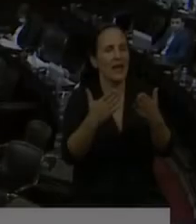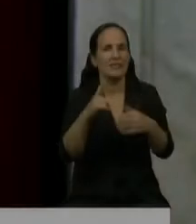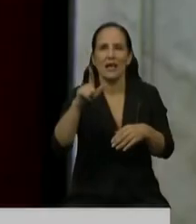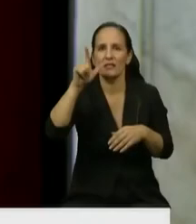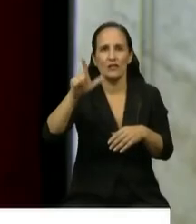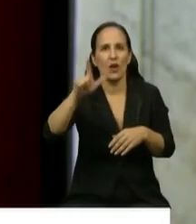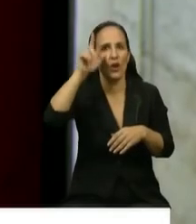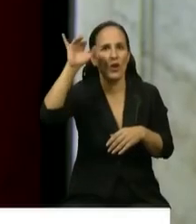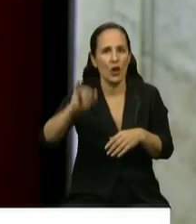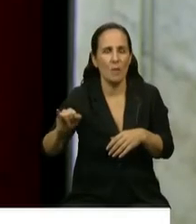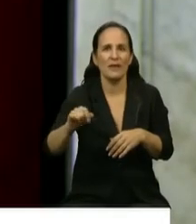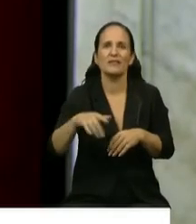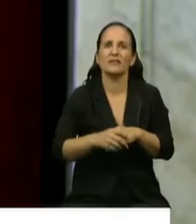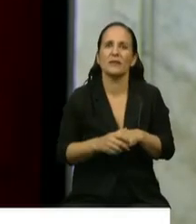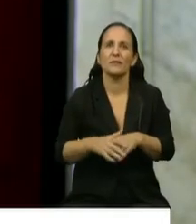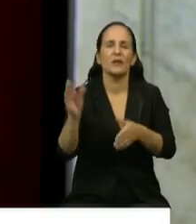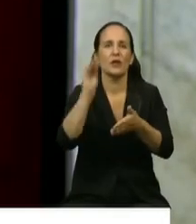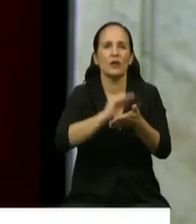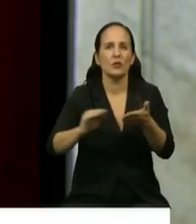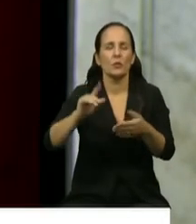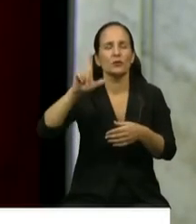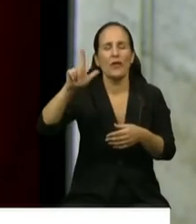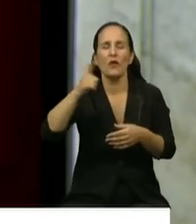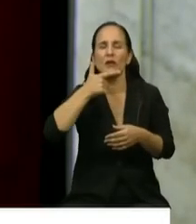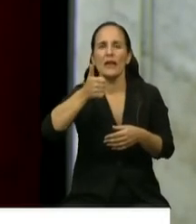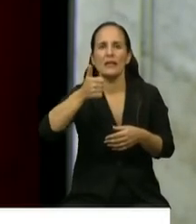Tiene la palabra el diputado Luciano Andrés Laspina.